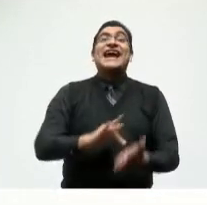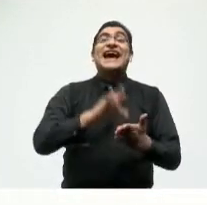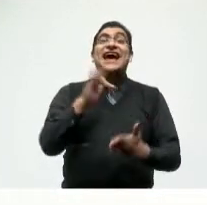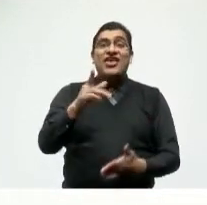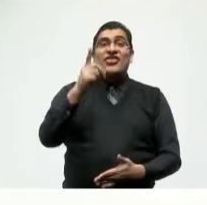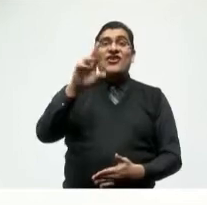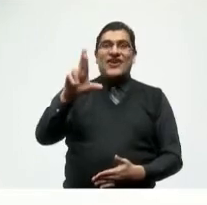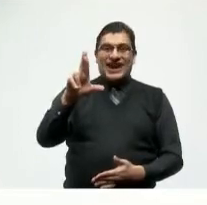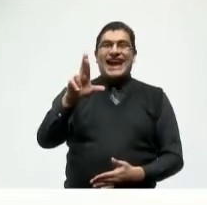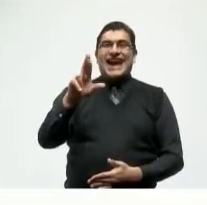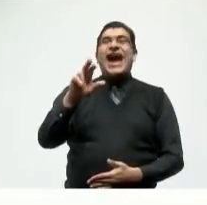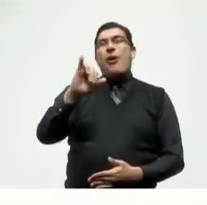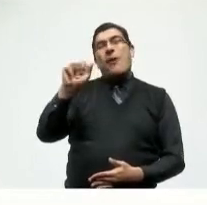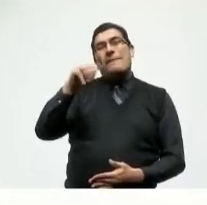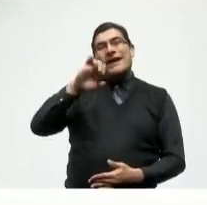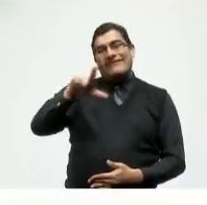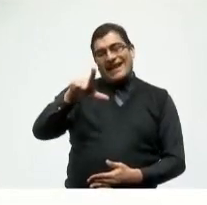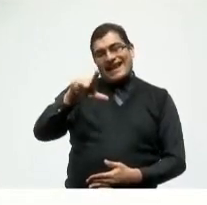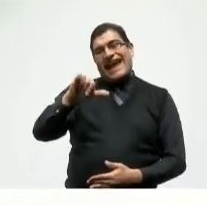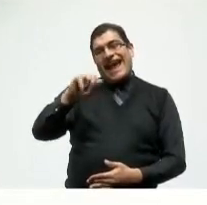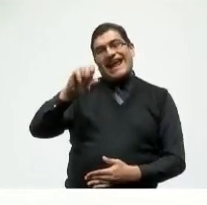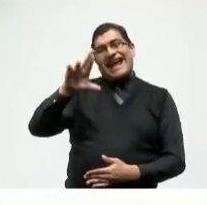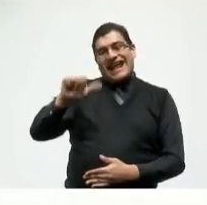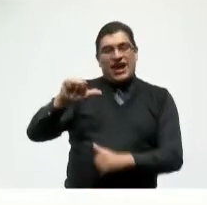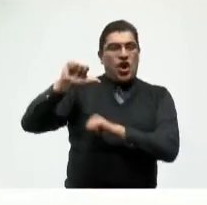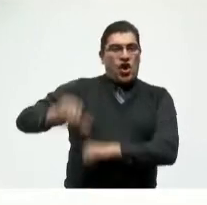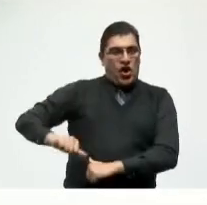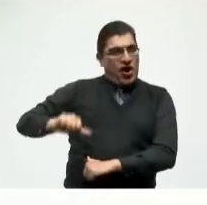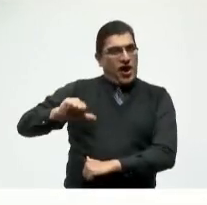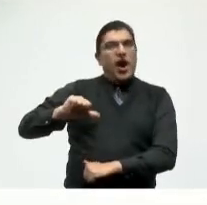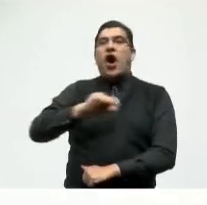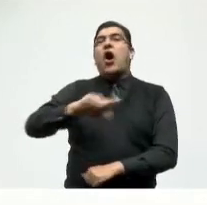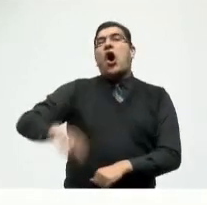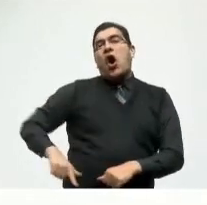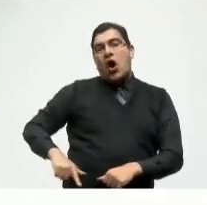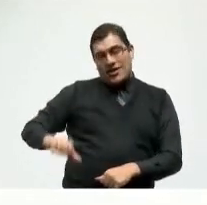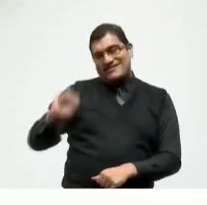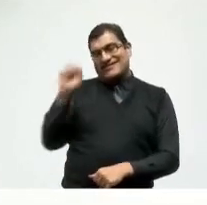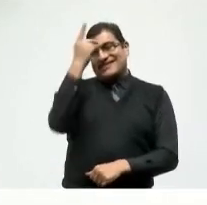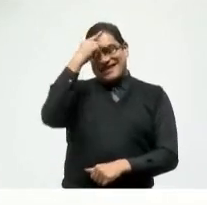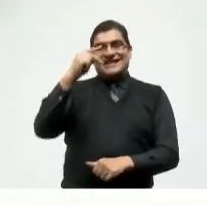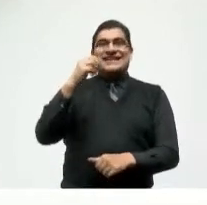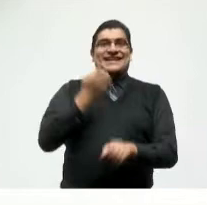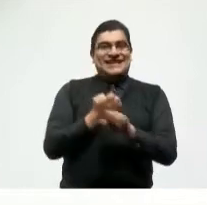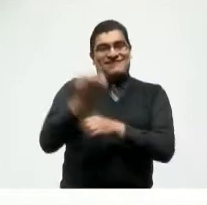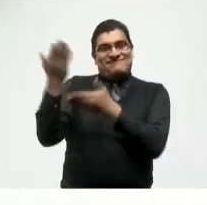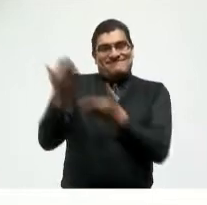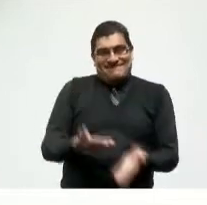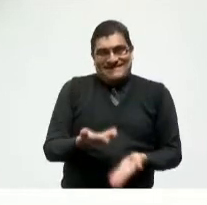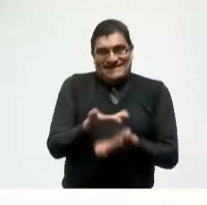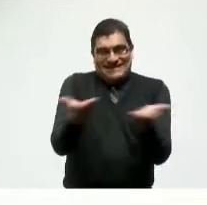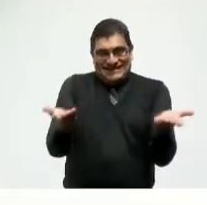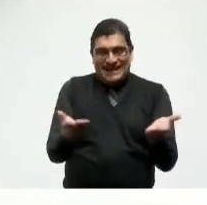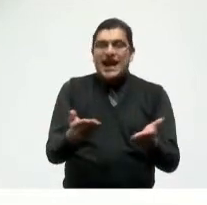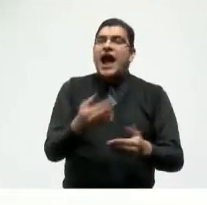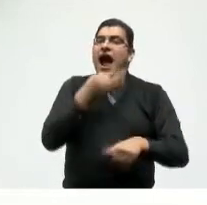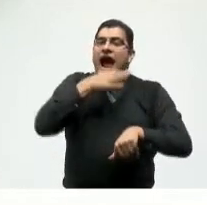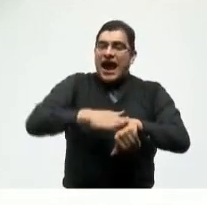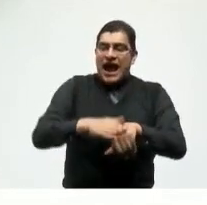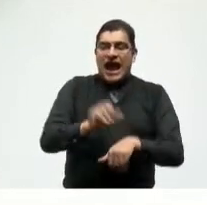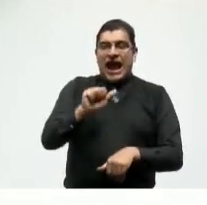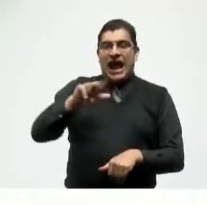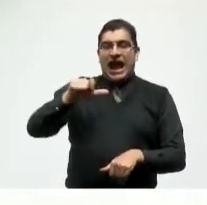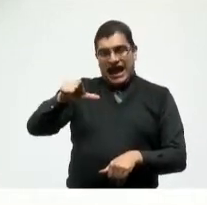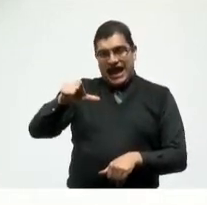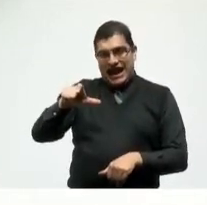el carreras lópez gobernador constitucional del estado anfitrión San Luis Potosí a continuación escuchemos al